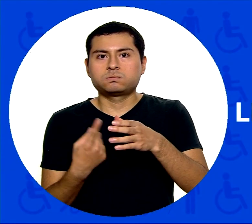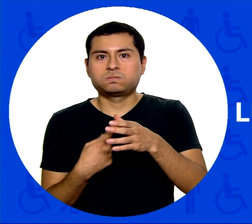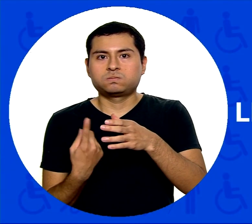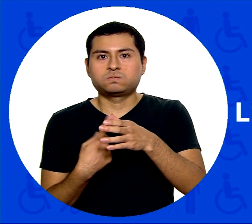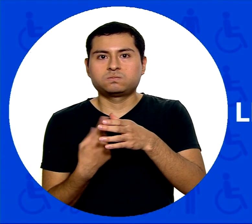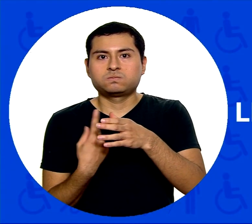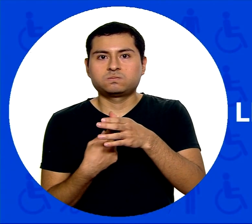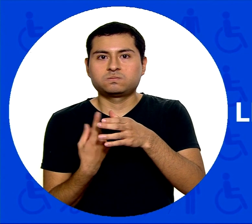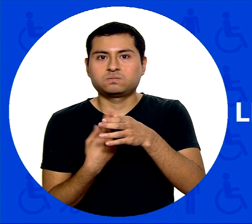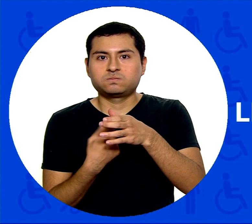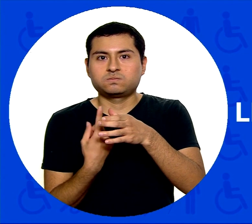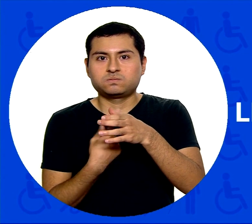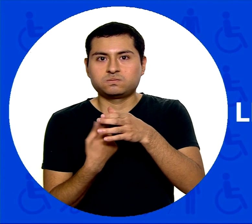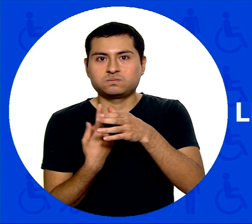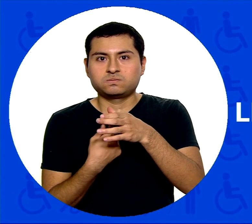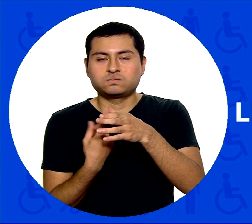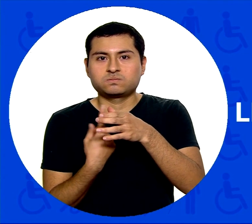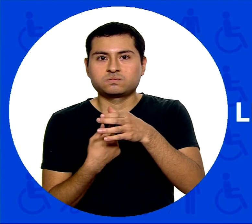Licuadora